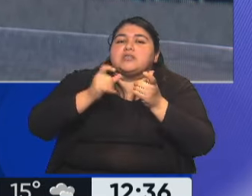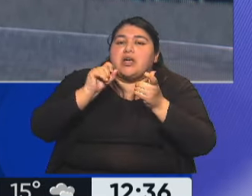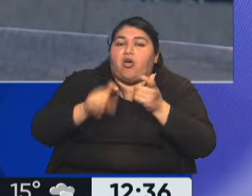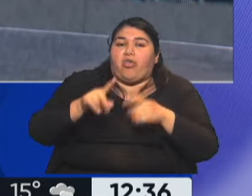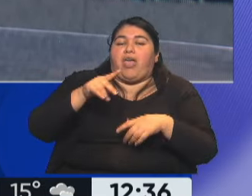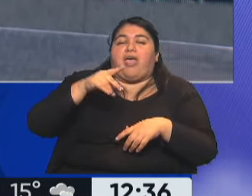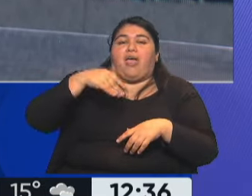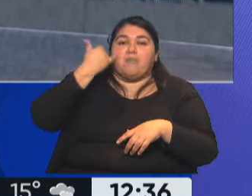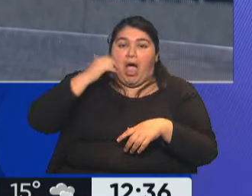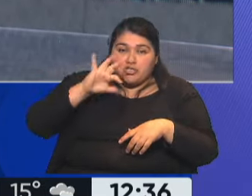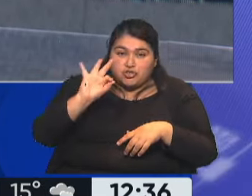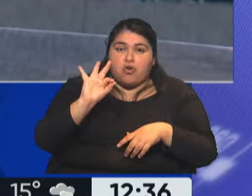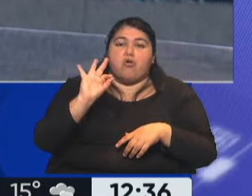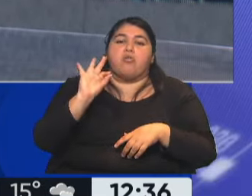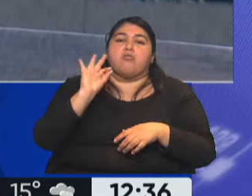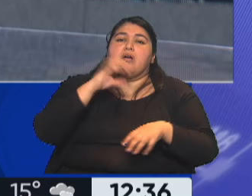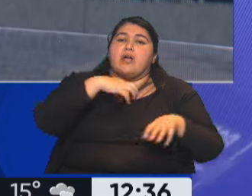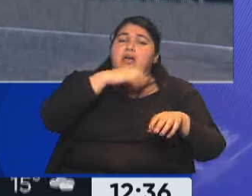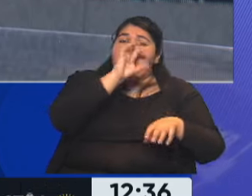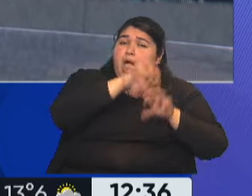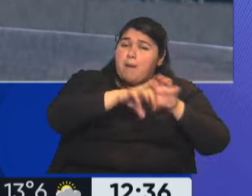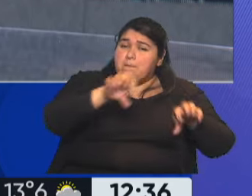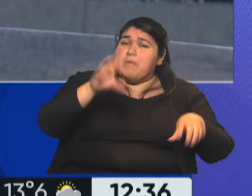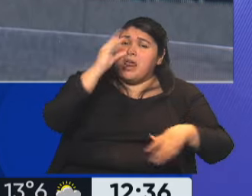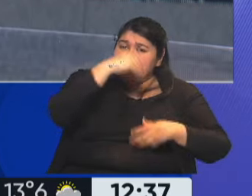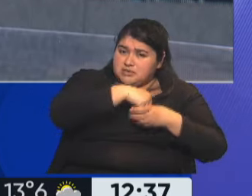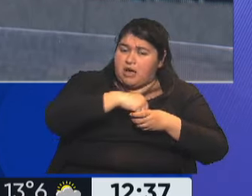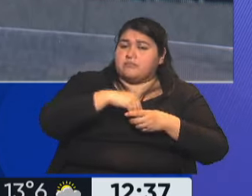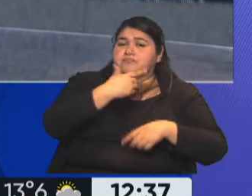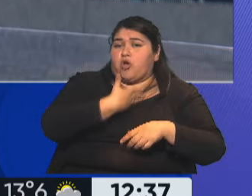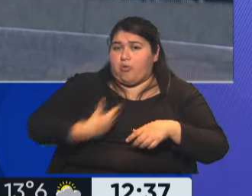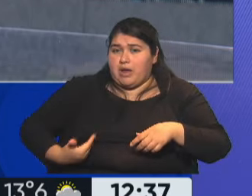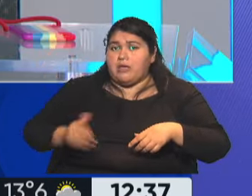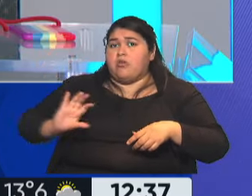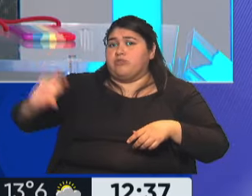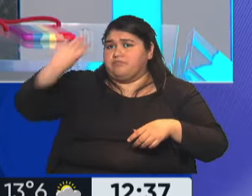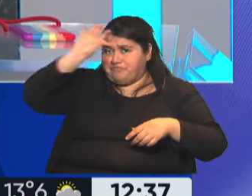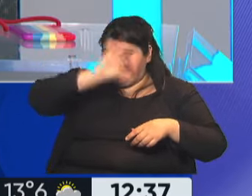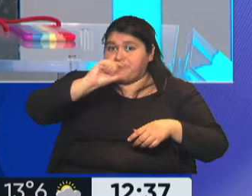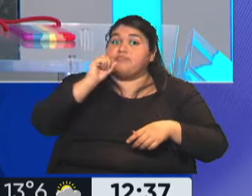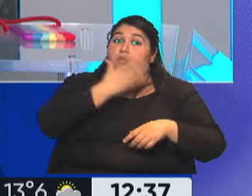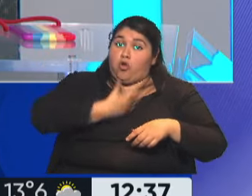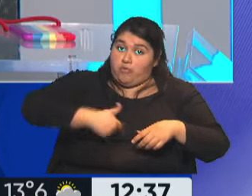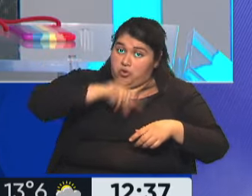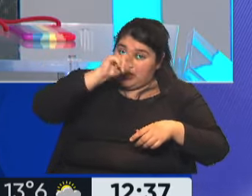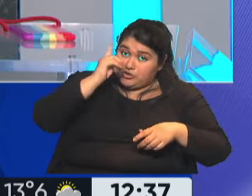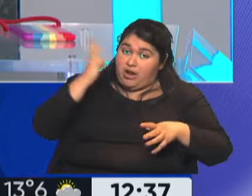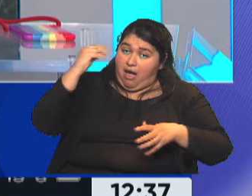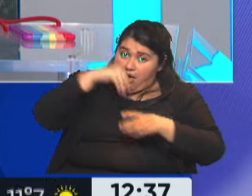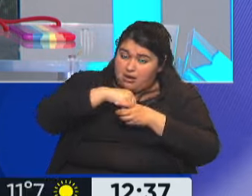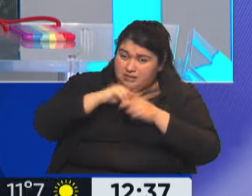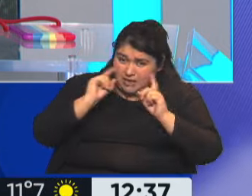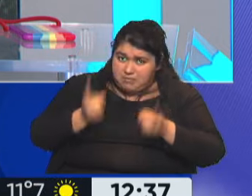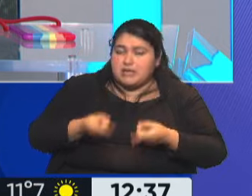integrado por empresarios, por dirigentes sindicales, por el gobierno y por gobernadores. Claro, ahí es otra mesa distinta,